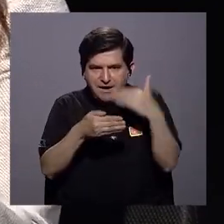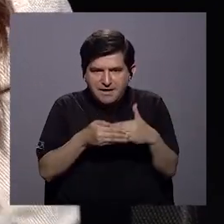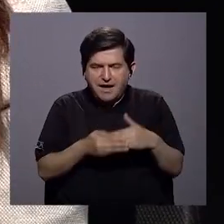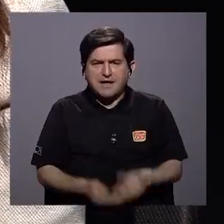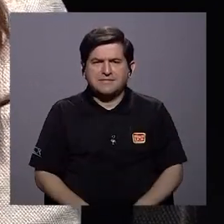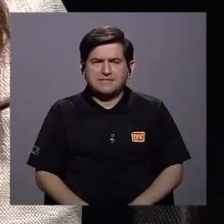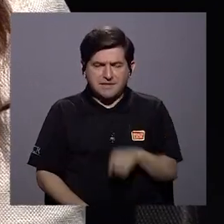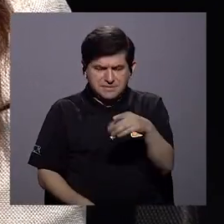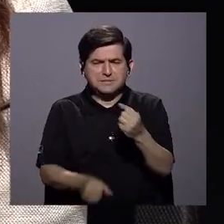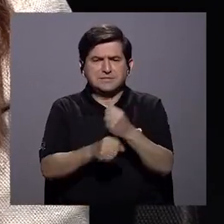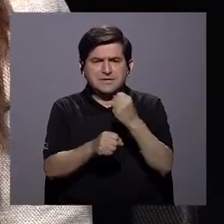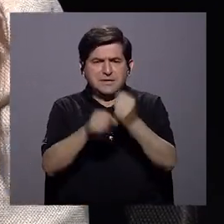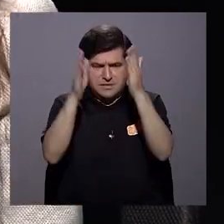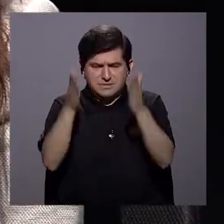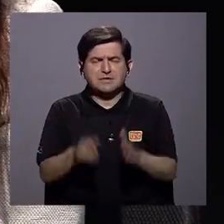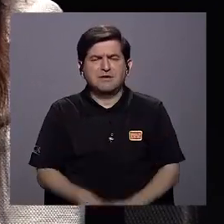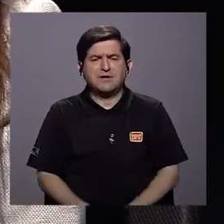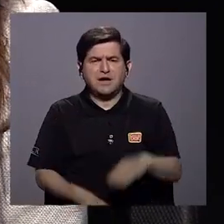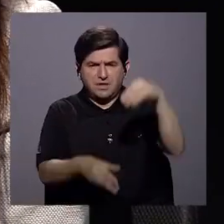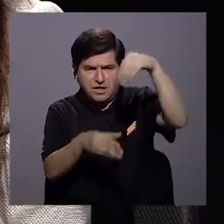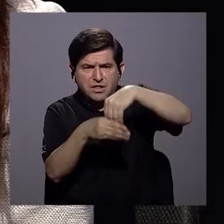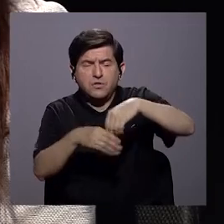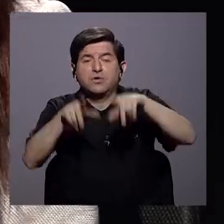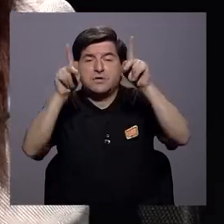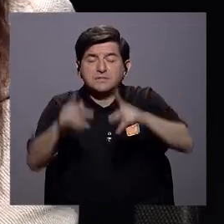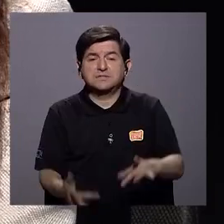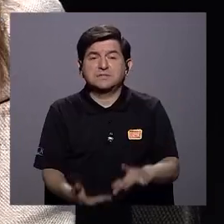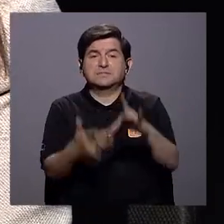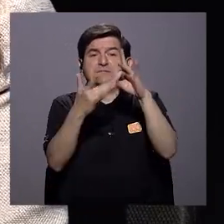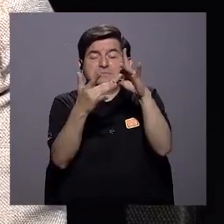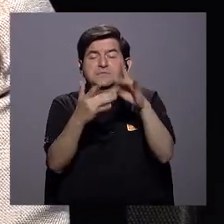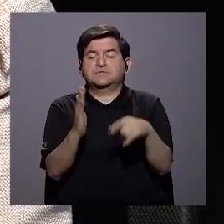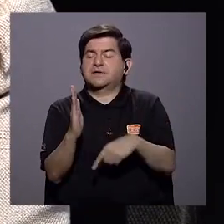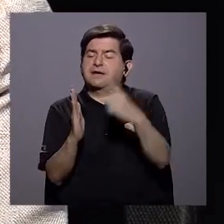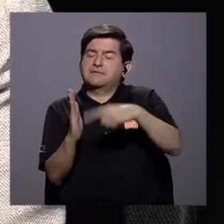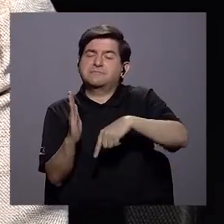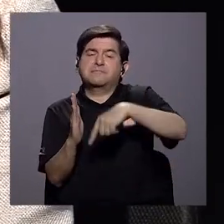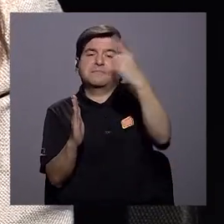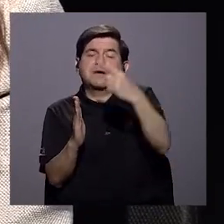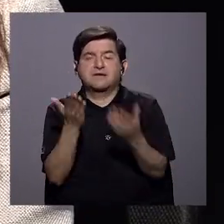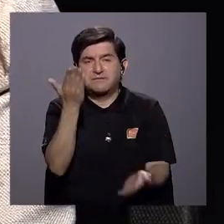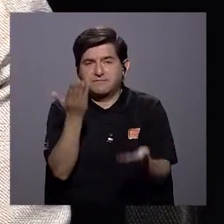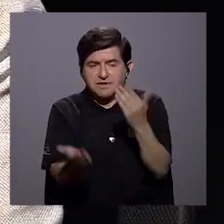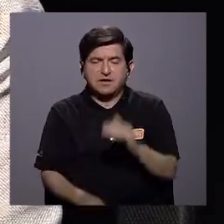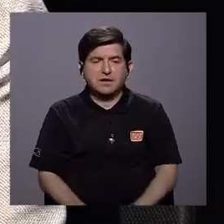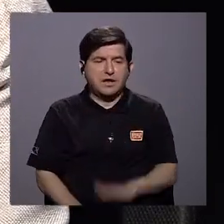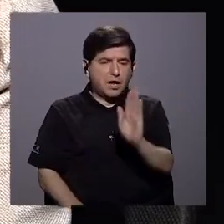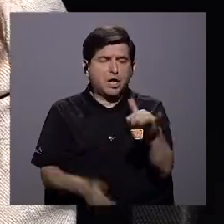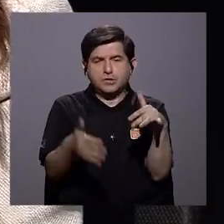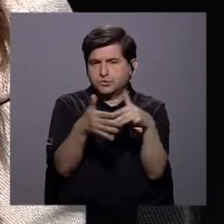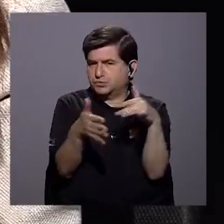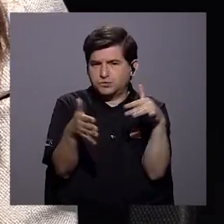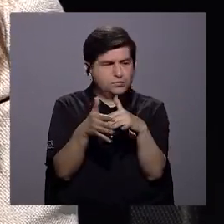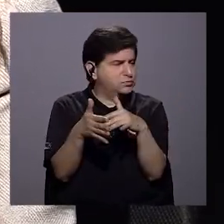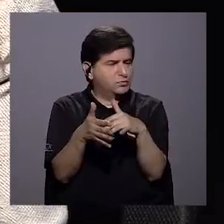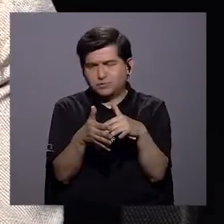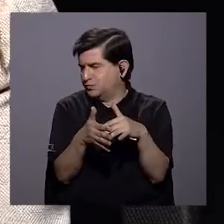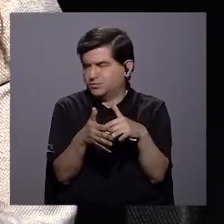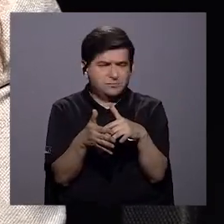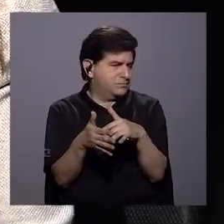mucha fuerza de trabajo, especialmente aquellas personas cuyo perfil de formación no